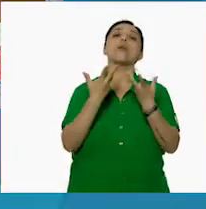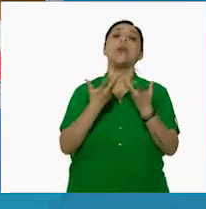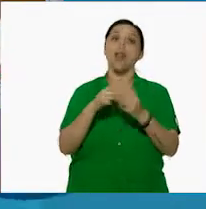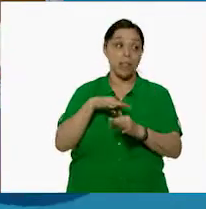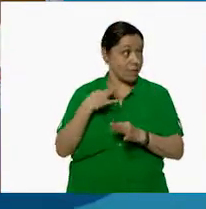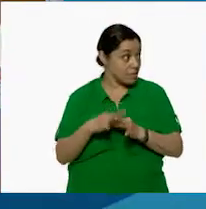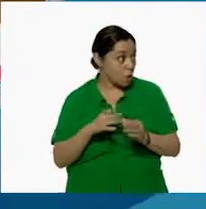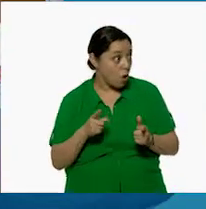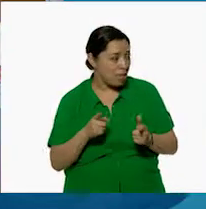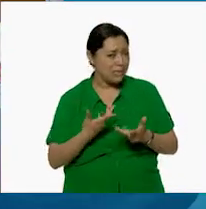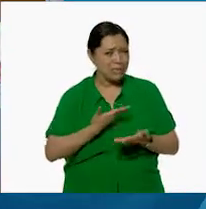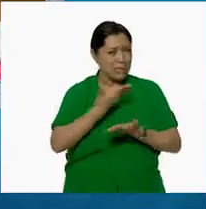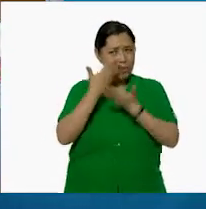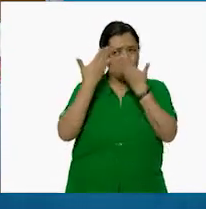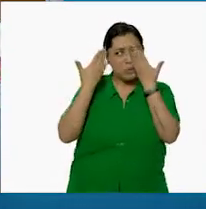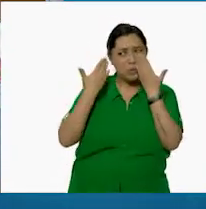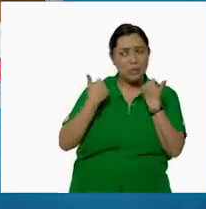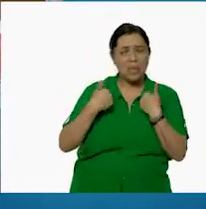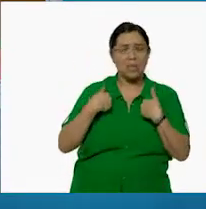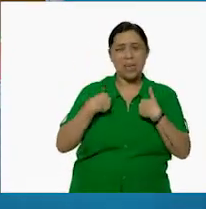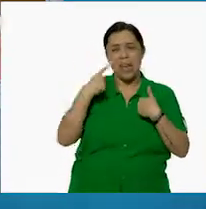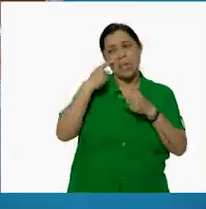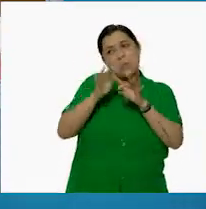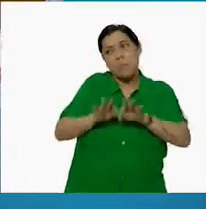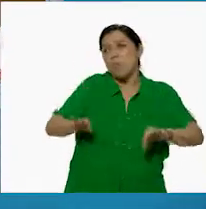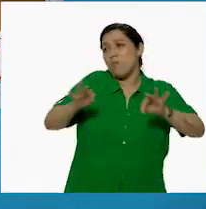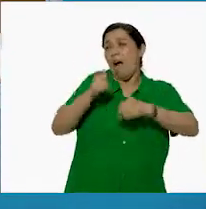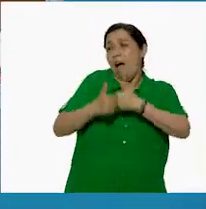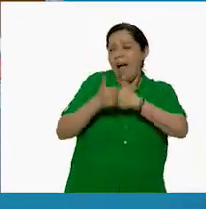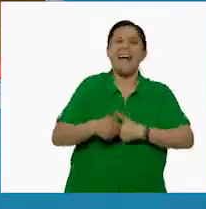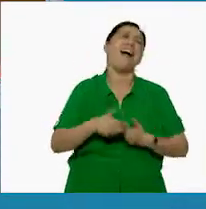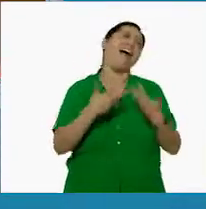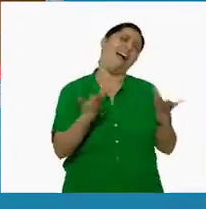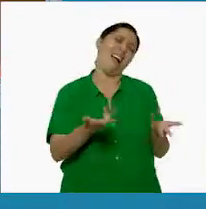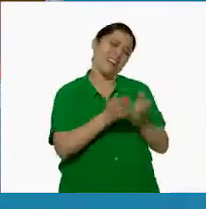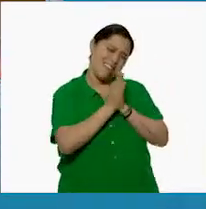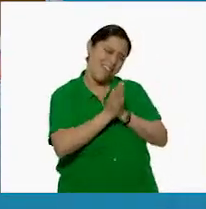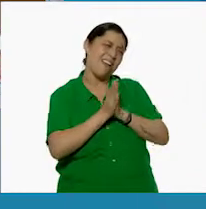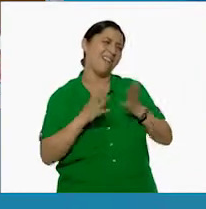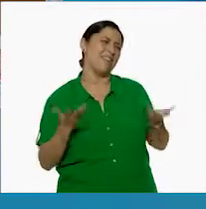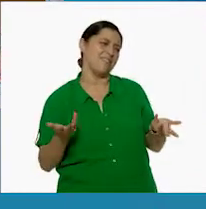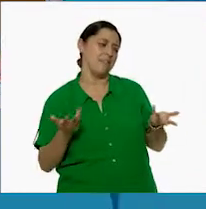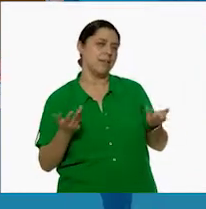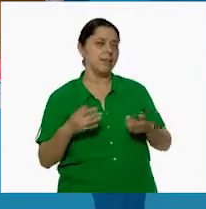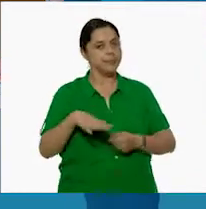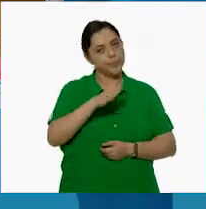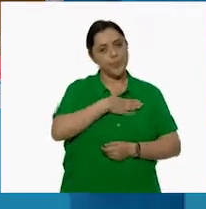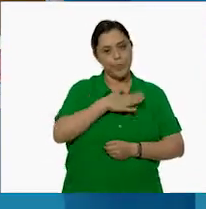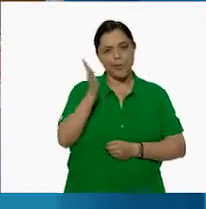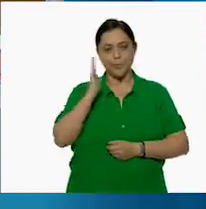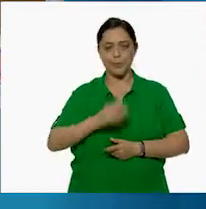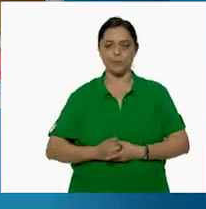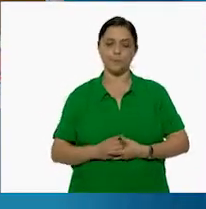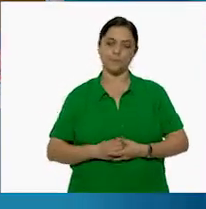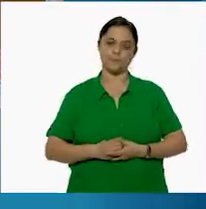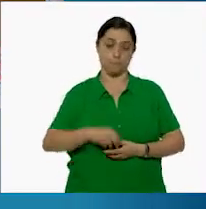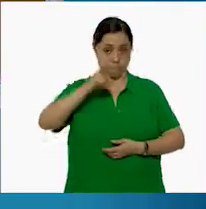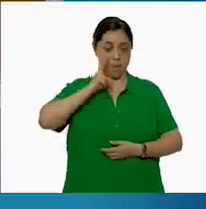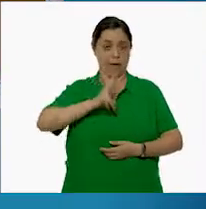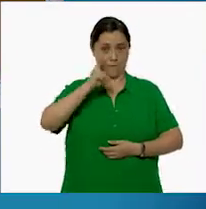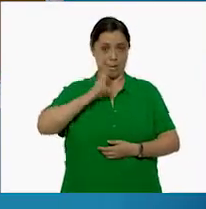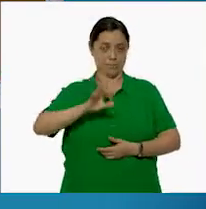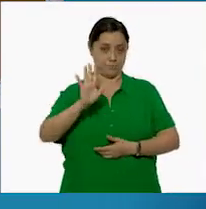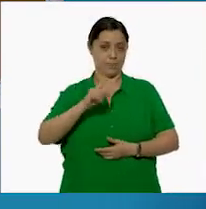No sé, Carola. Es que lo importante no es competir. ¡Ay, ándale, Agustín! Bueno, está bien. A ver, yo cuento.